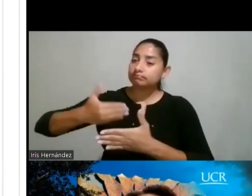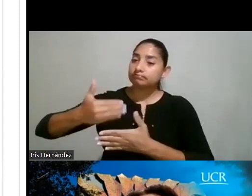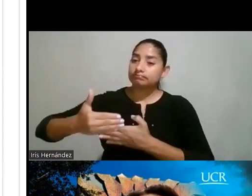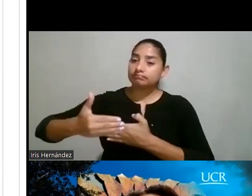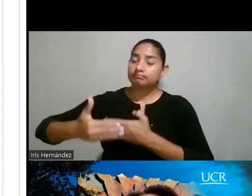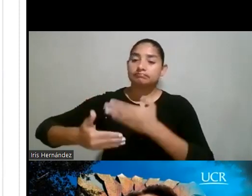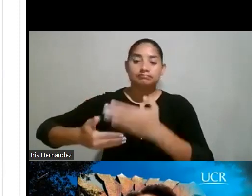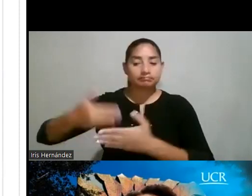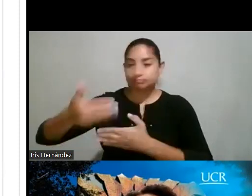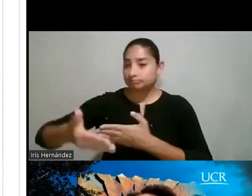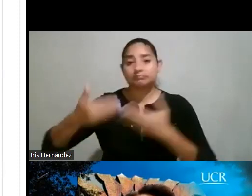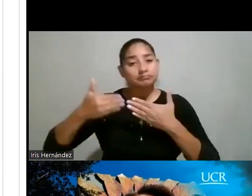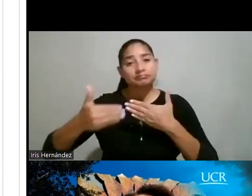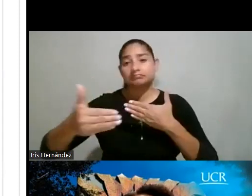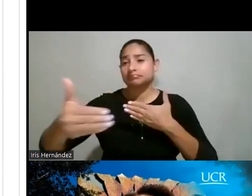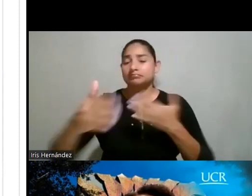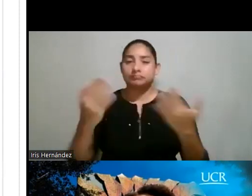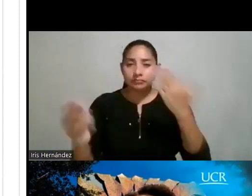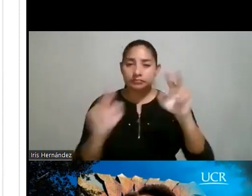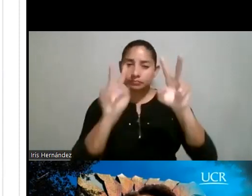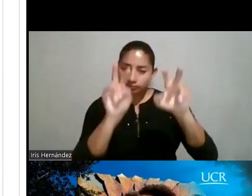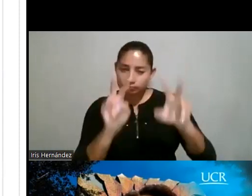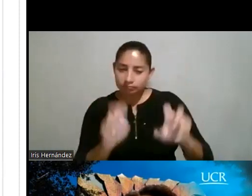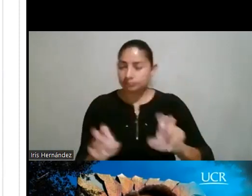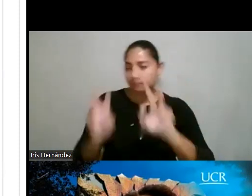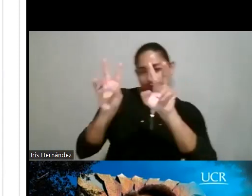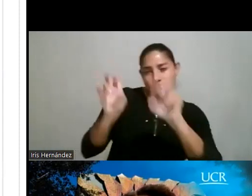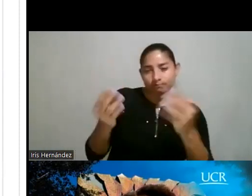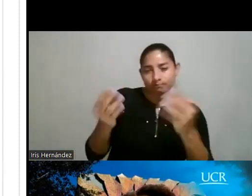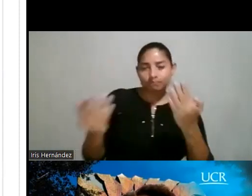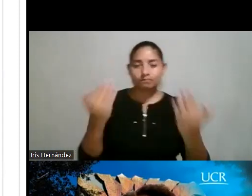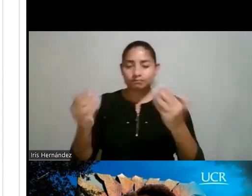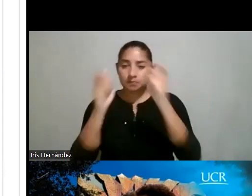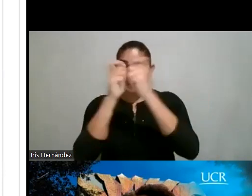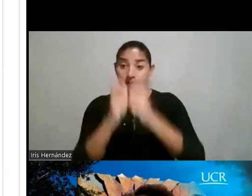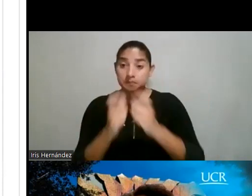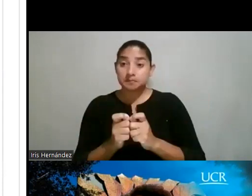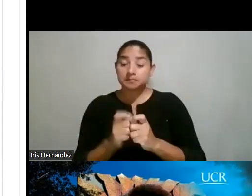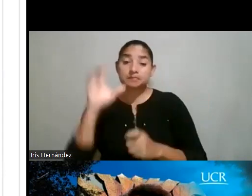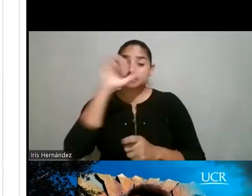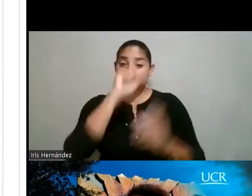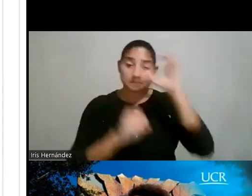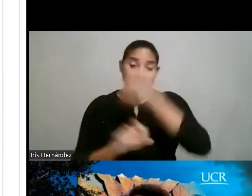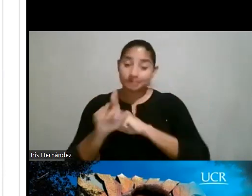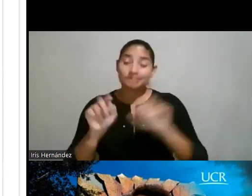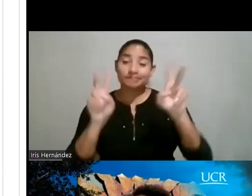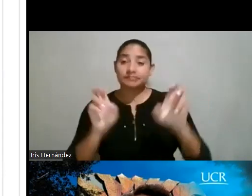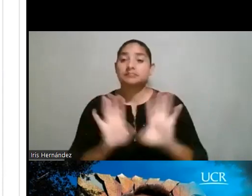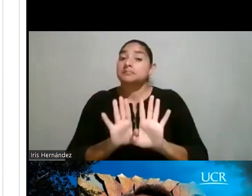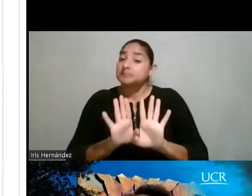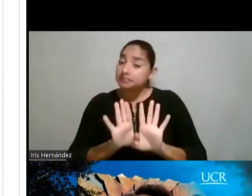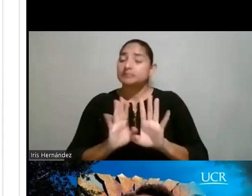y así podríamos seguir haciendo aquí como un análisis un poquito más, más detallado, y sobre esto, sin embargo,